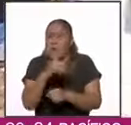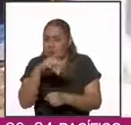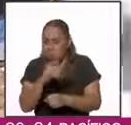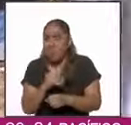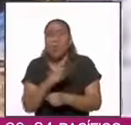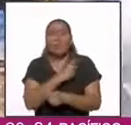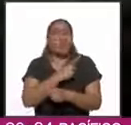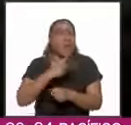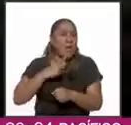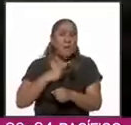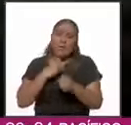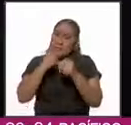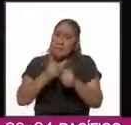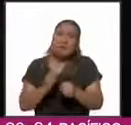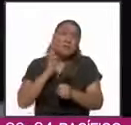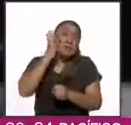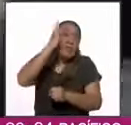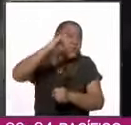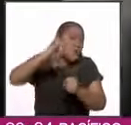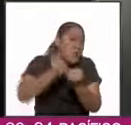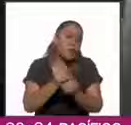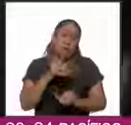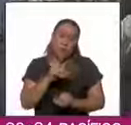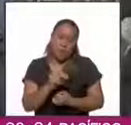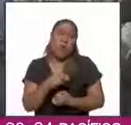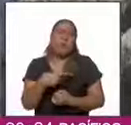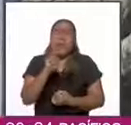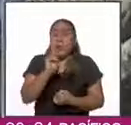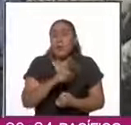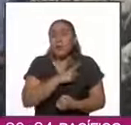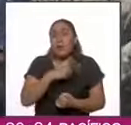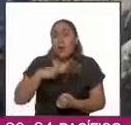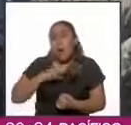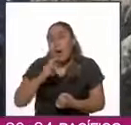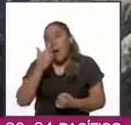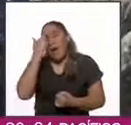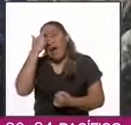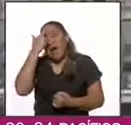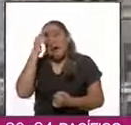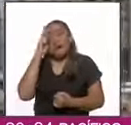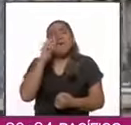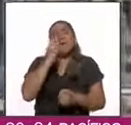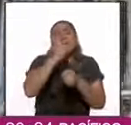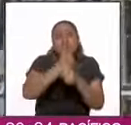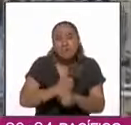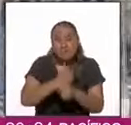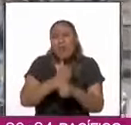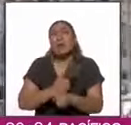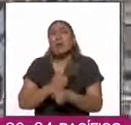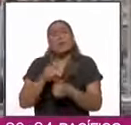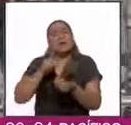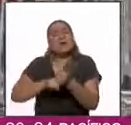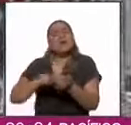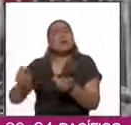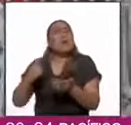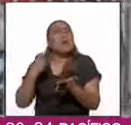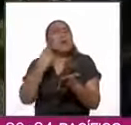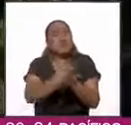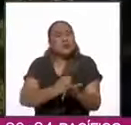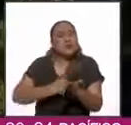garantías de no repetición, no debe ser recordada solo por la tragedia, sino por la lucha que representa.